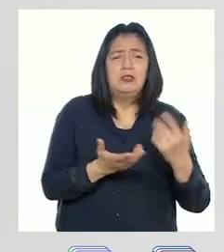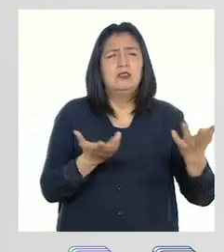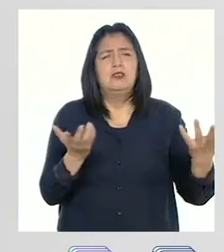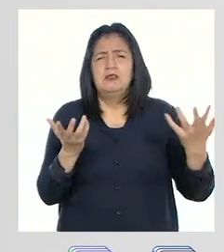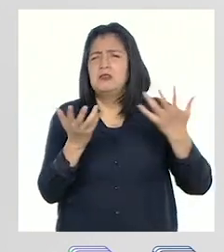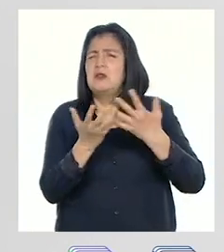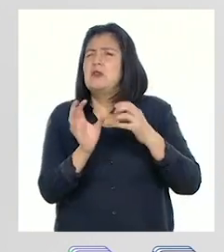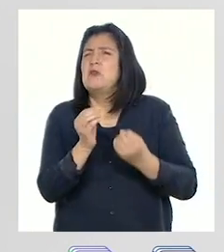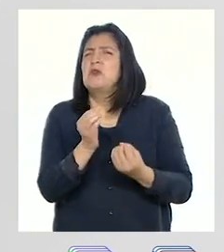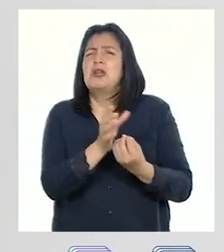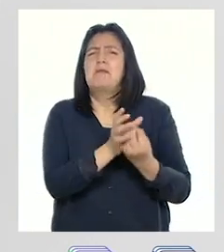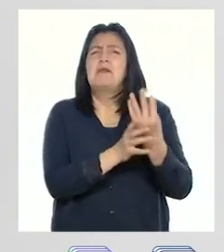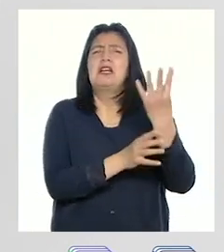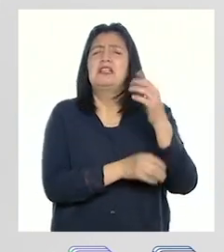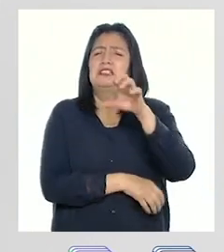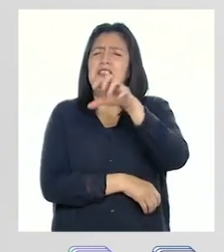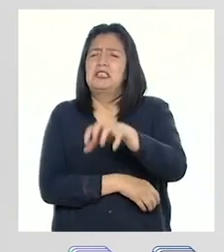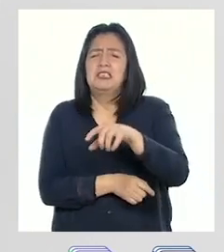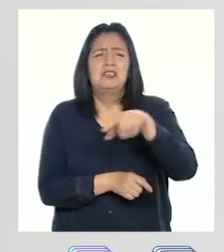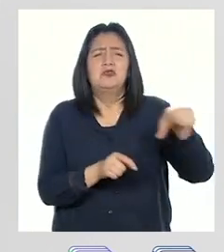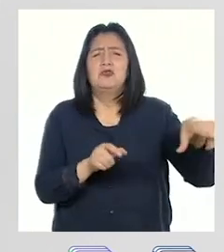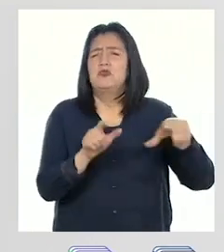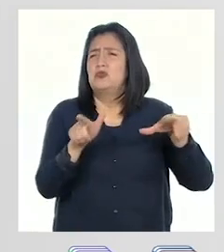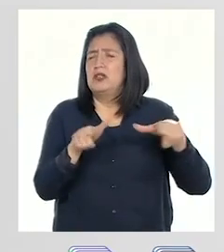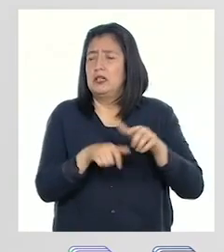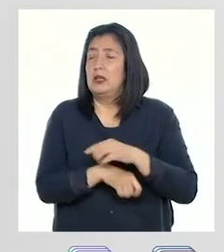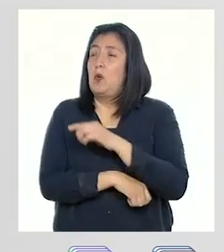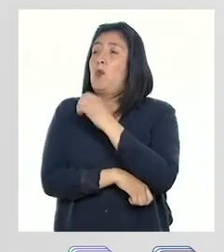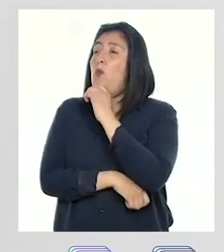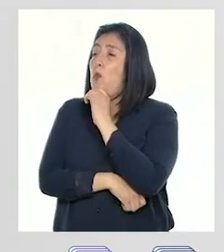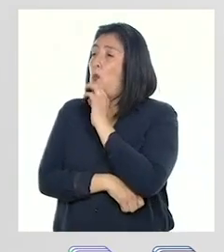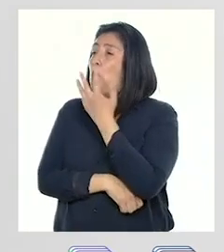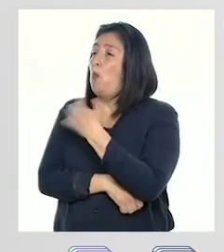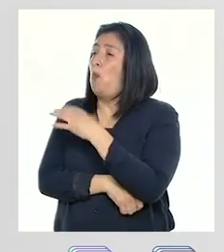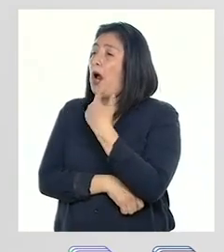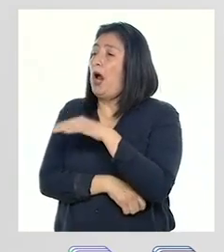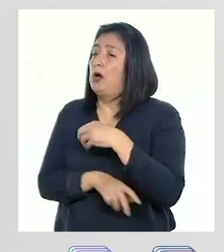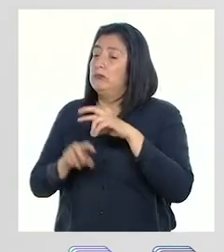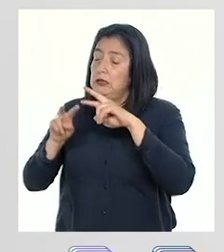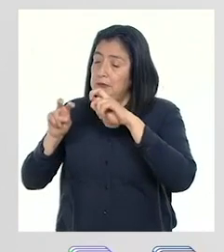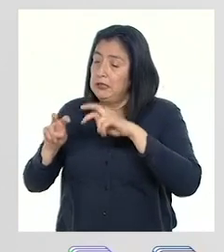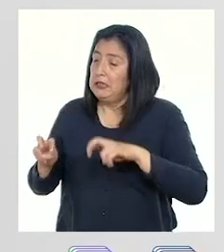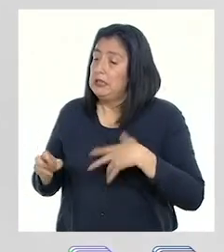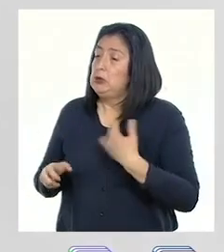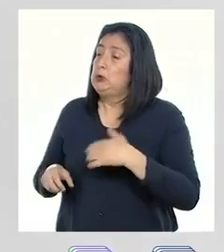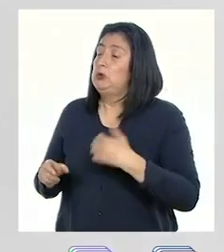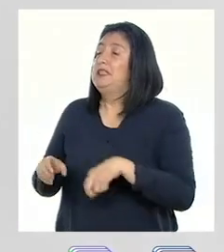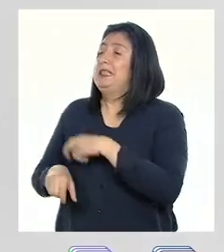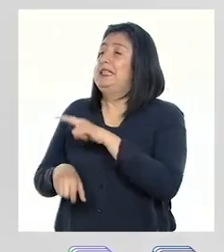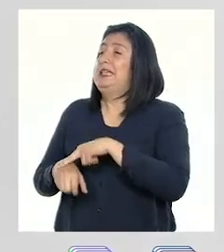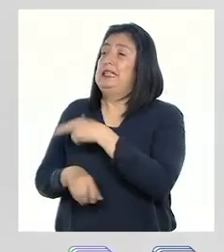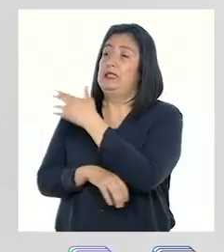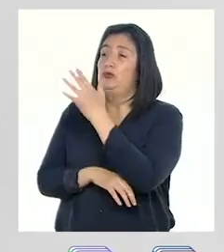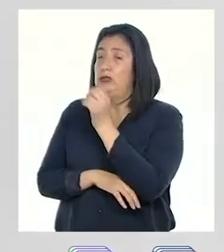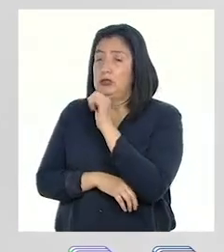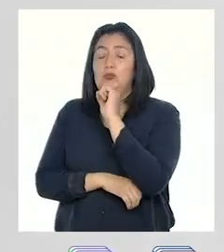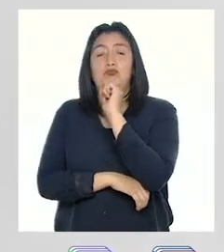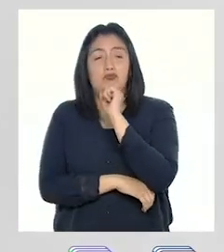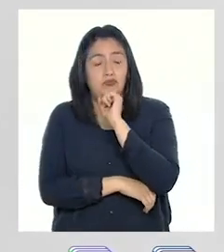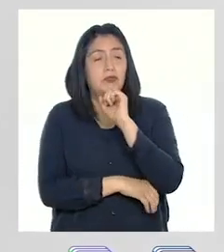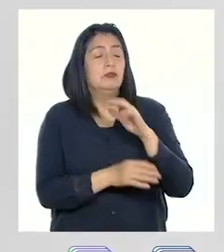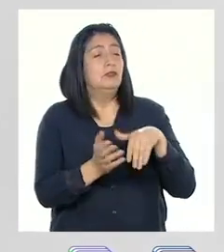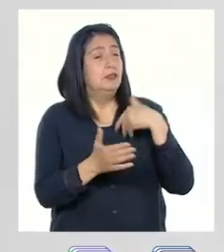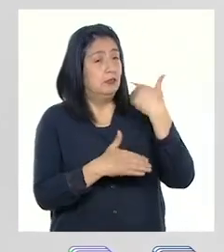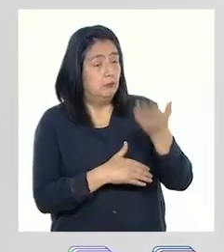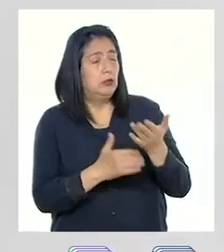con las plantas que crecían en estos lugares. ¡Guau! Toda una exploración de la naturaleza. Así es. Luego